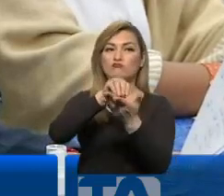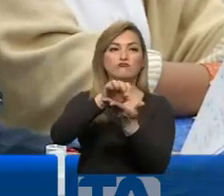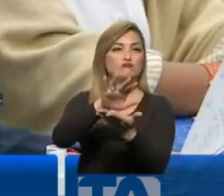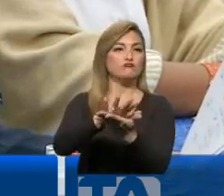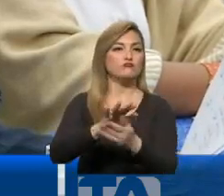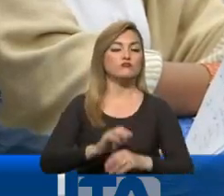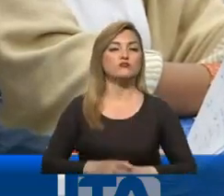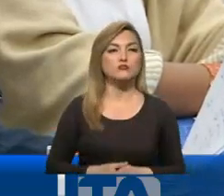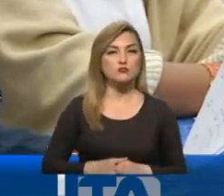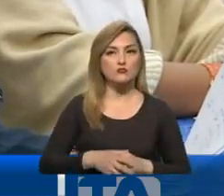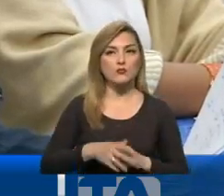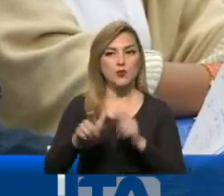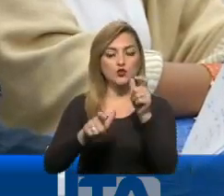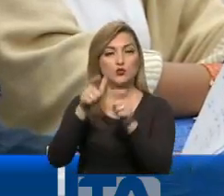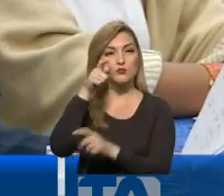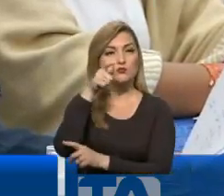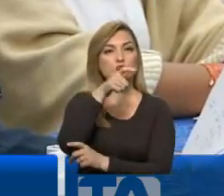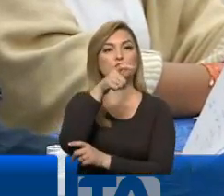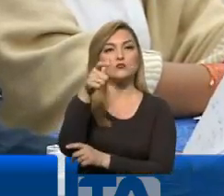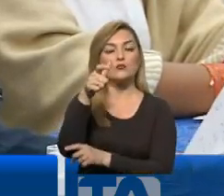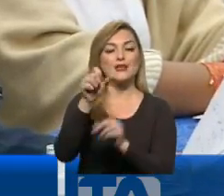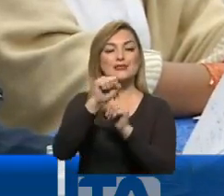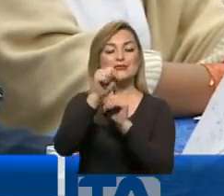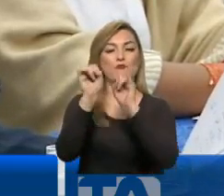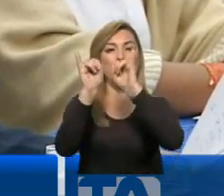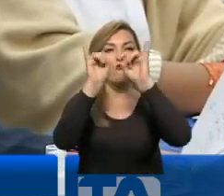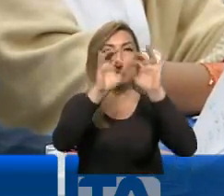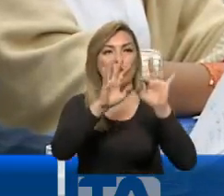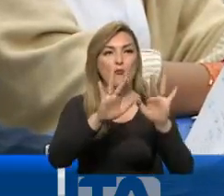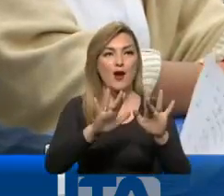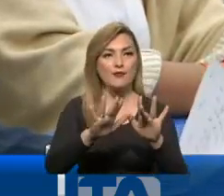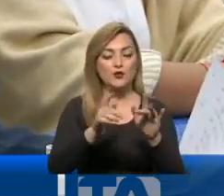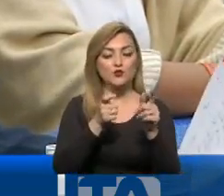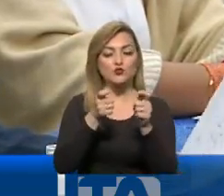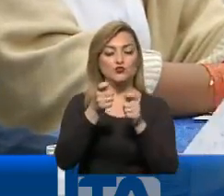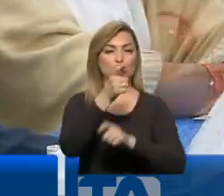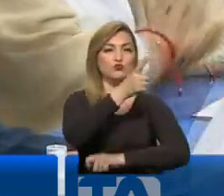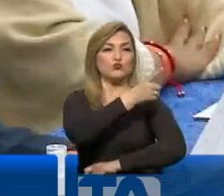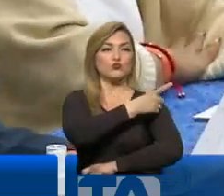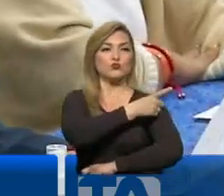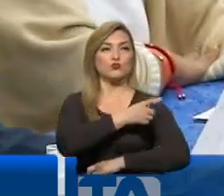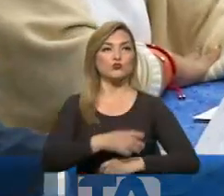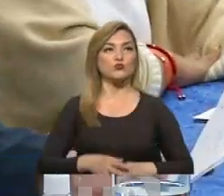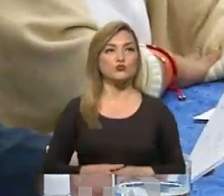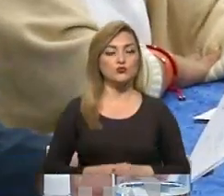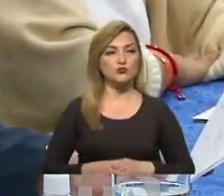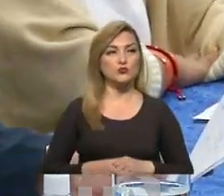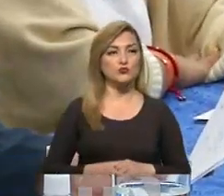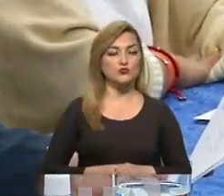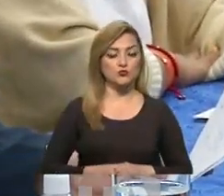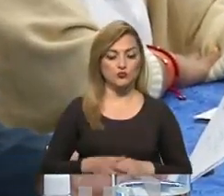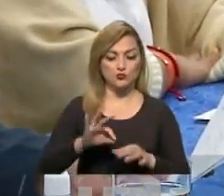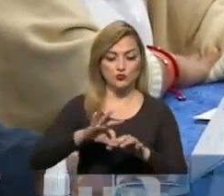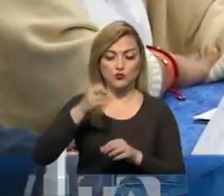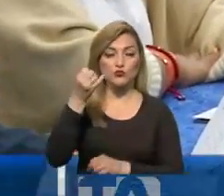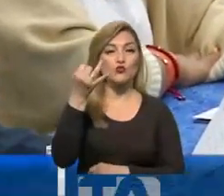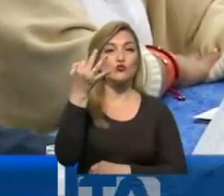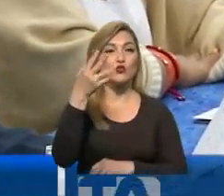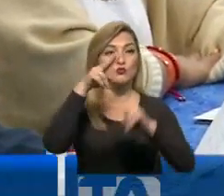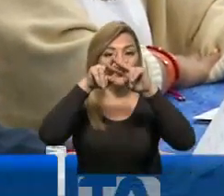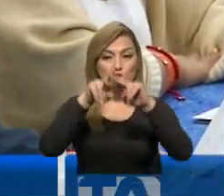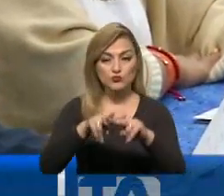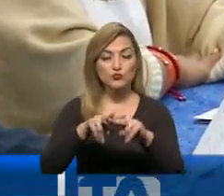contará con la abeduría ciudadana al sistema informático con delegados de las partes. Una vez terminado el proceso de